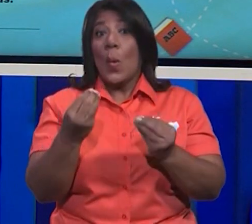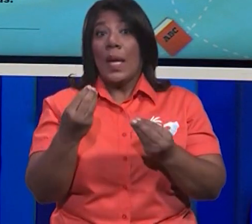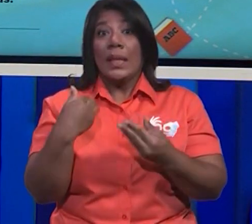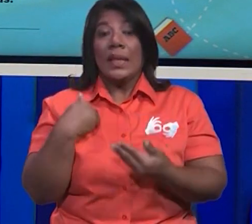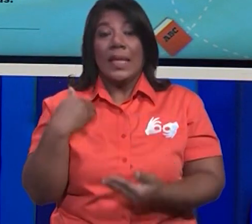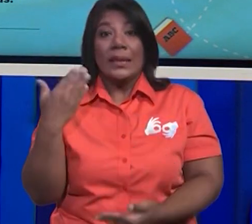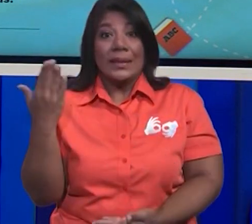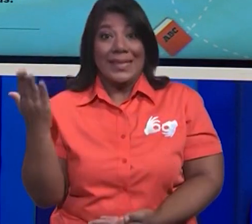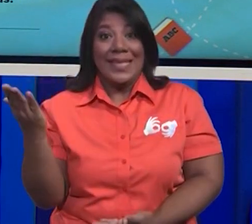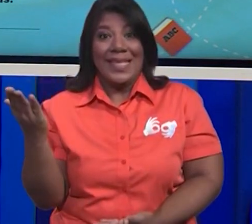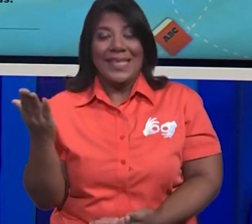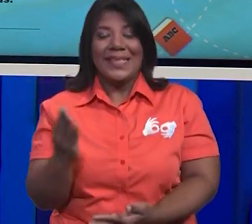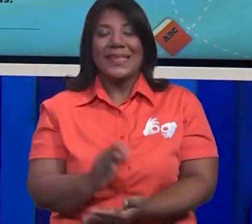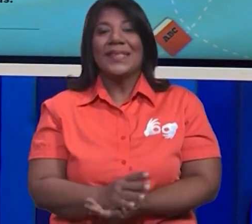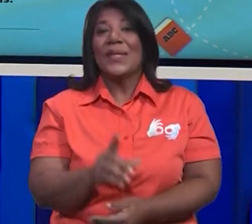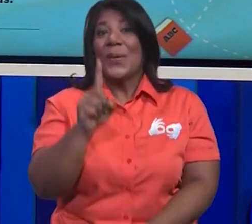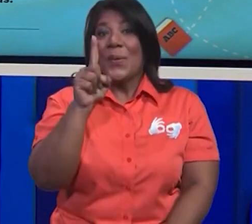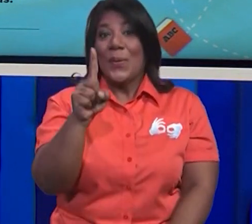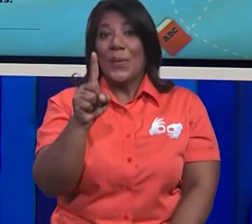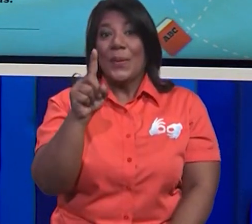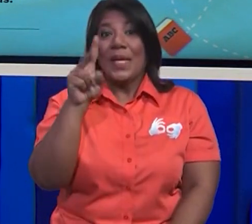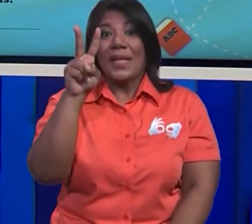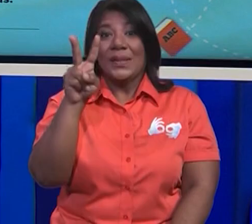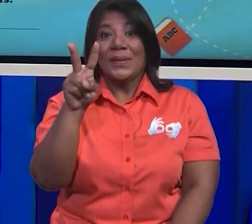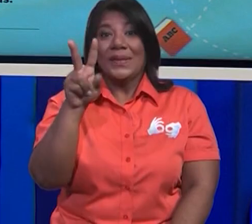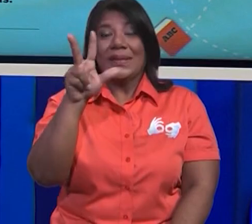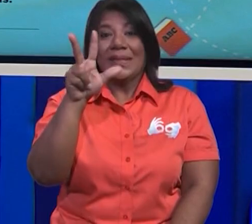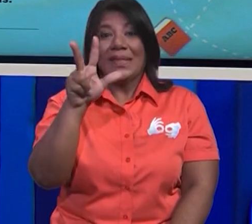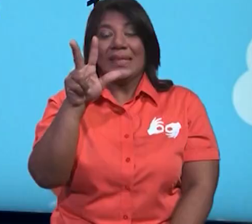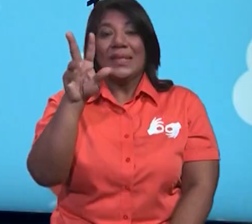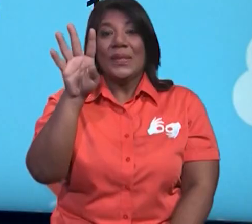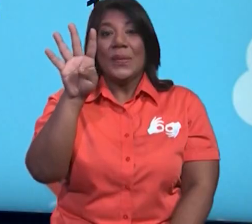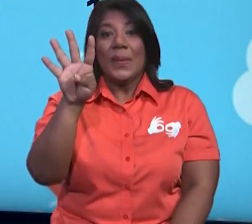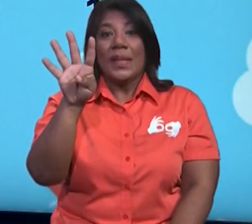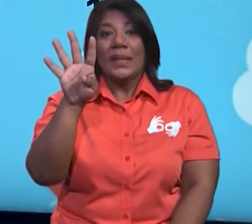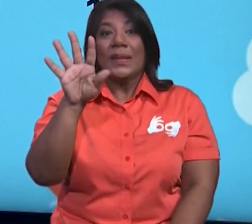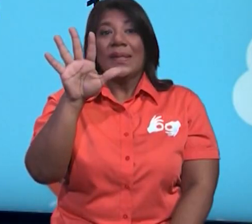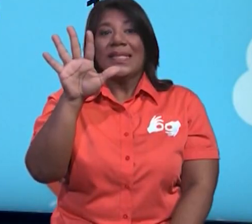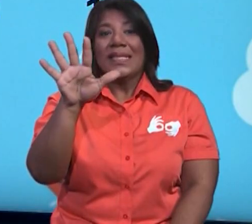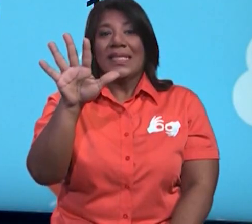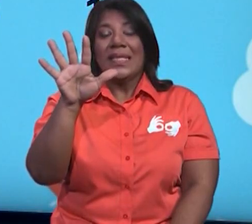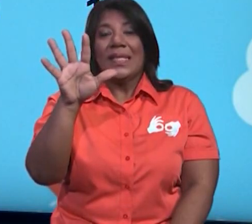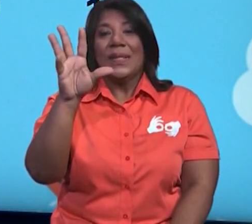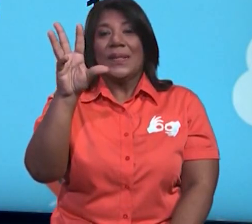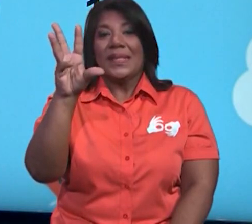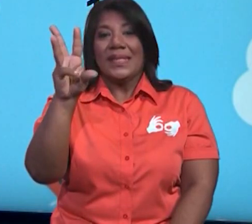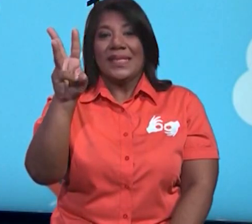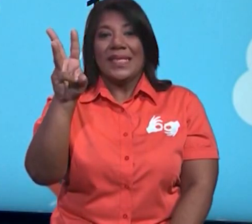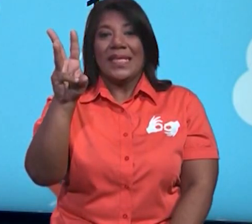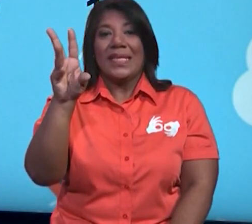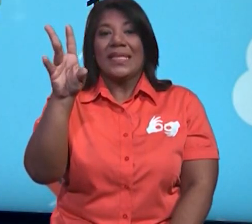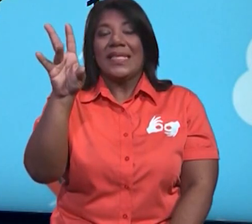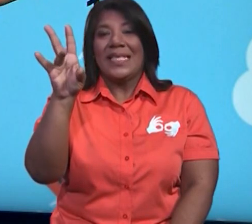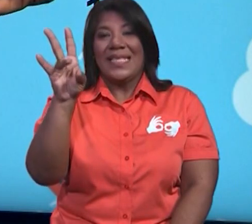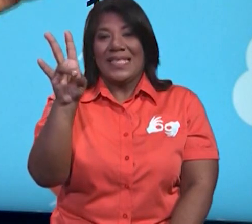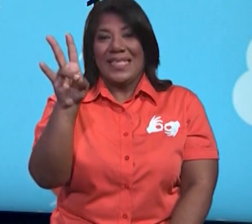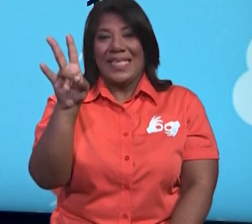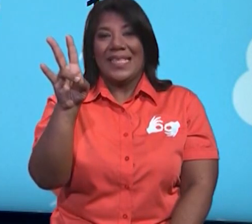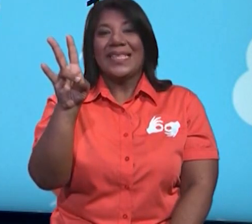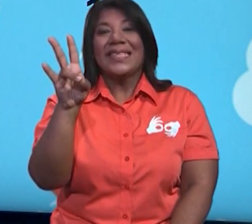tenemos. Contemos. 1, 2, 3, 4, 5, 6,